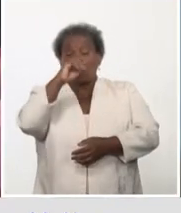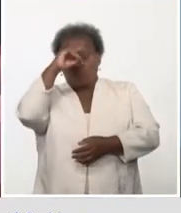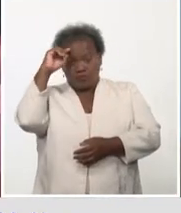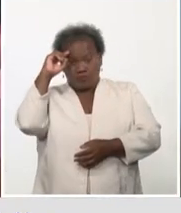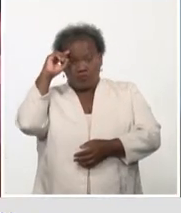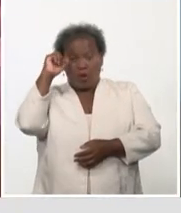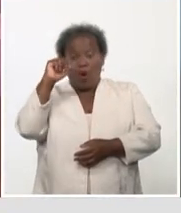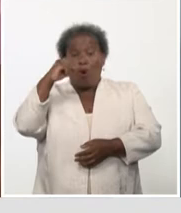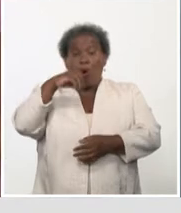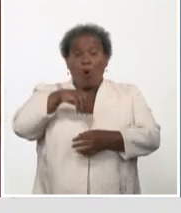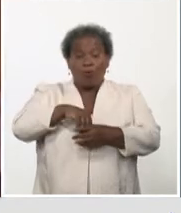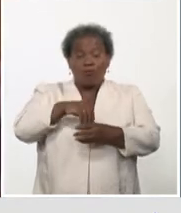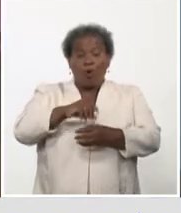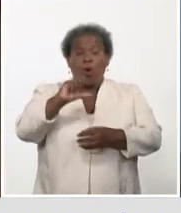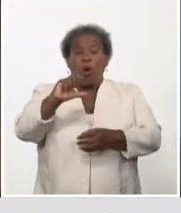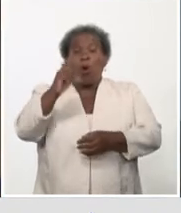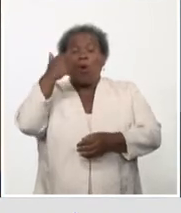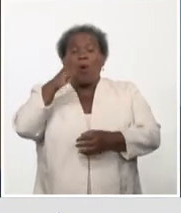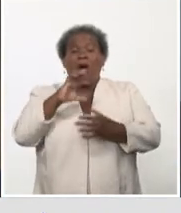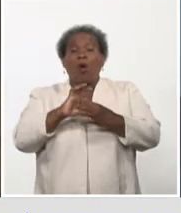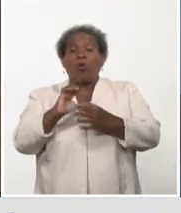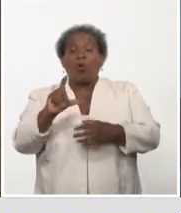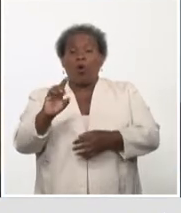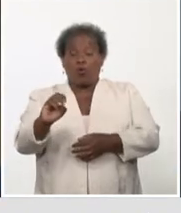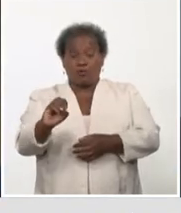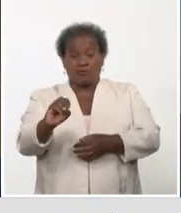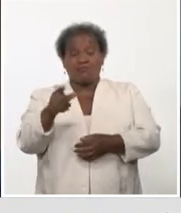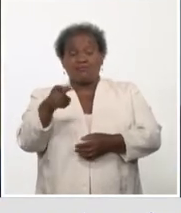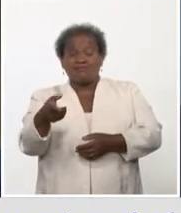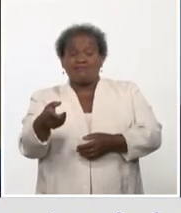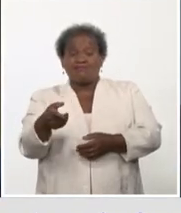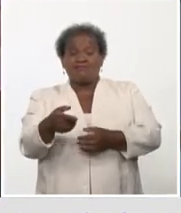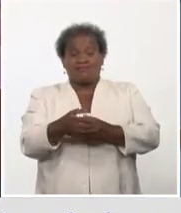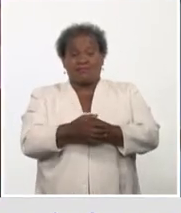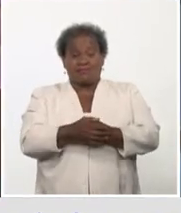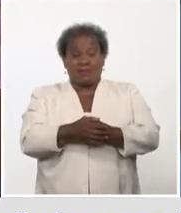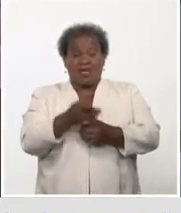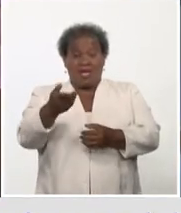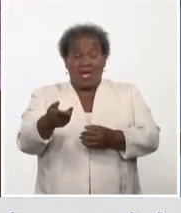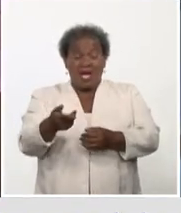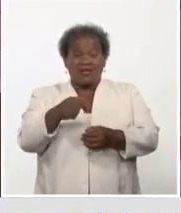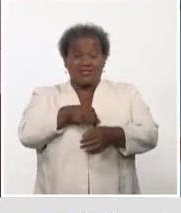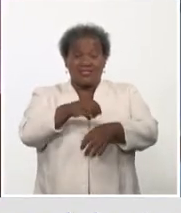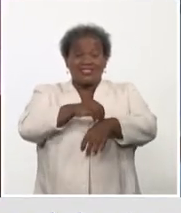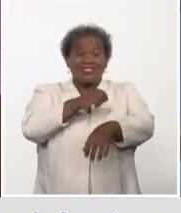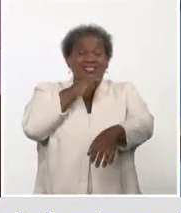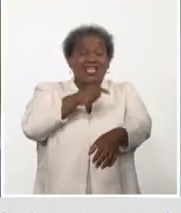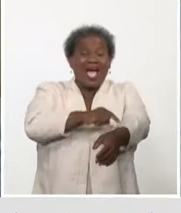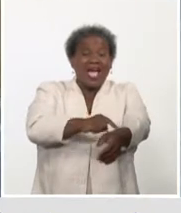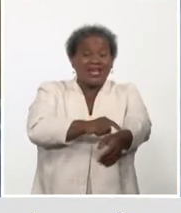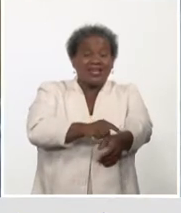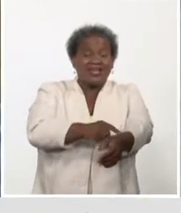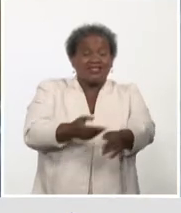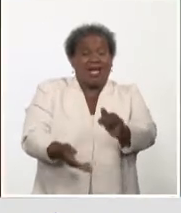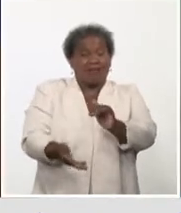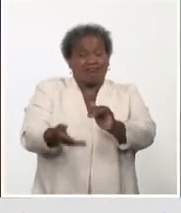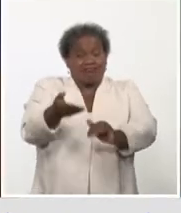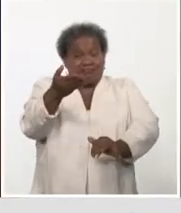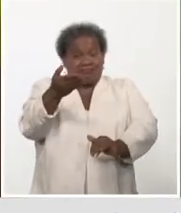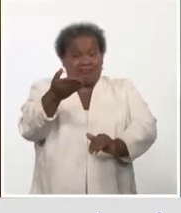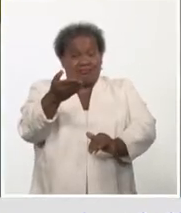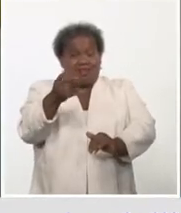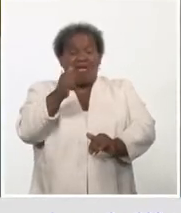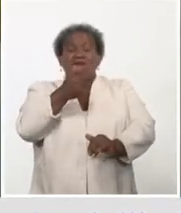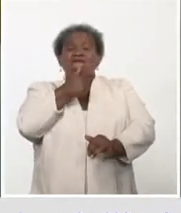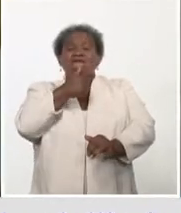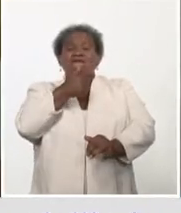estar hablando? Si el embarazo per se, solamente el estado de la coagulación está incrementado. Es decir, es muy fácil